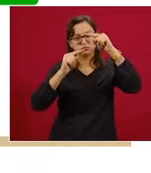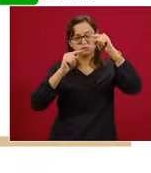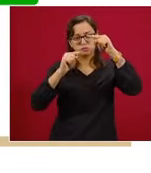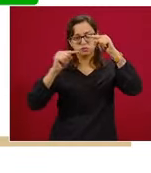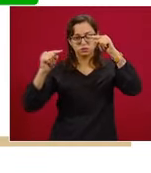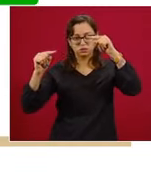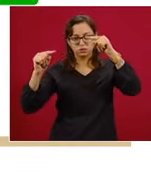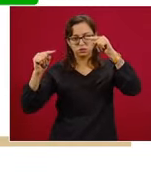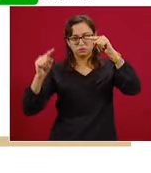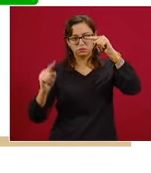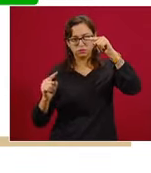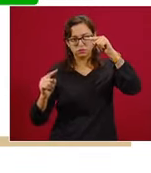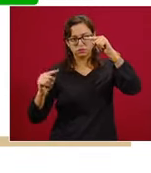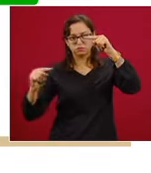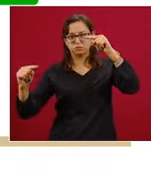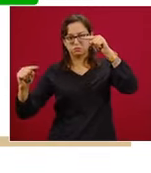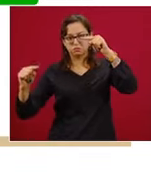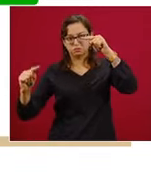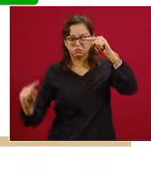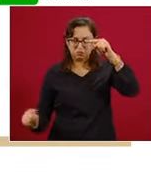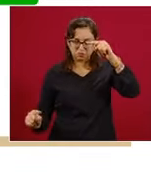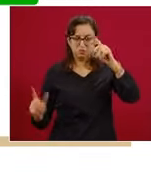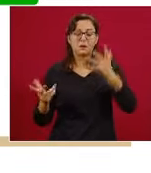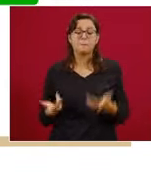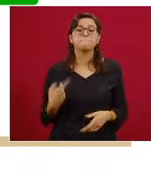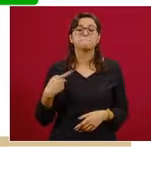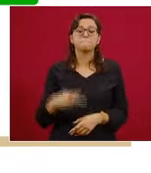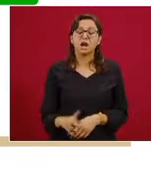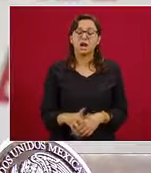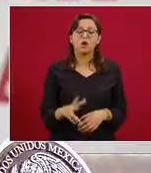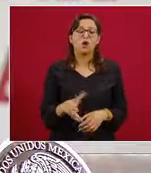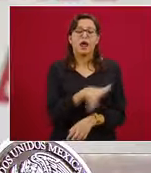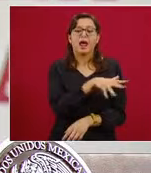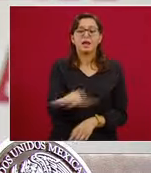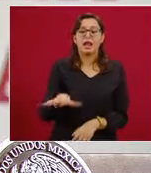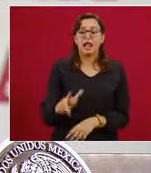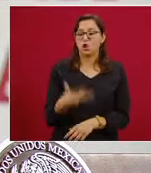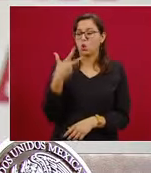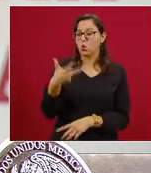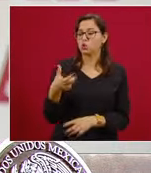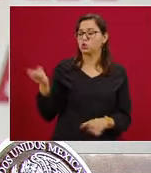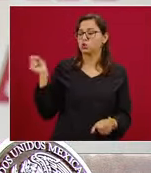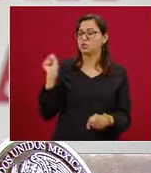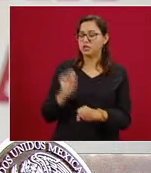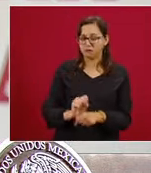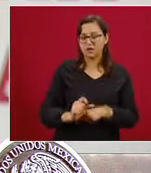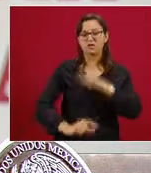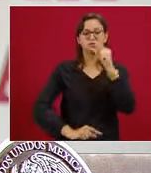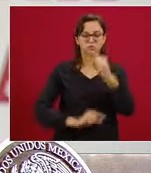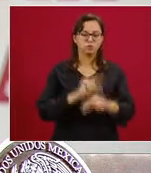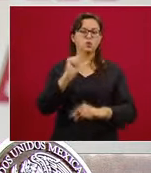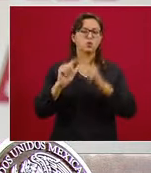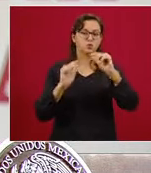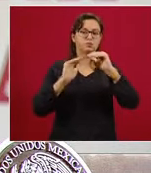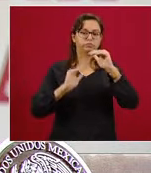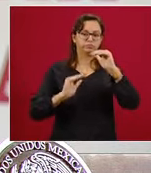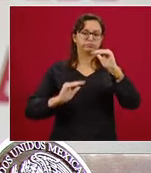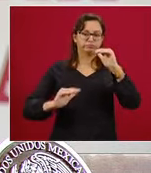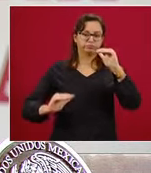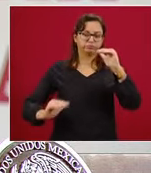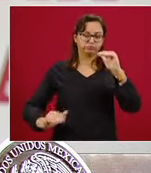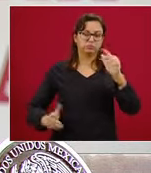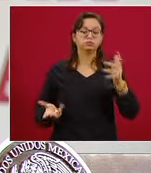la tendencia general es ya ocho semanas consecutivas en donde va disminuyendo la intensidad epidémica,